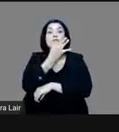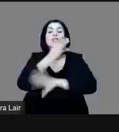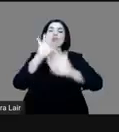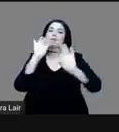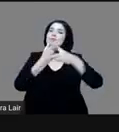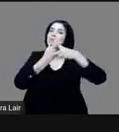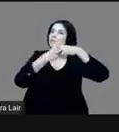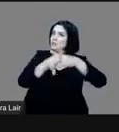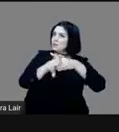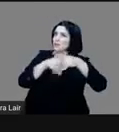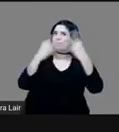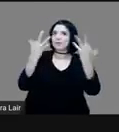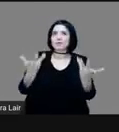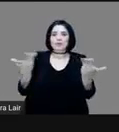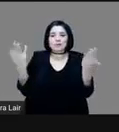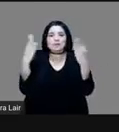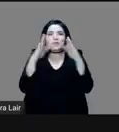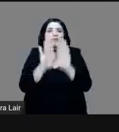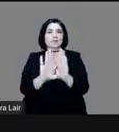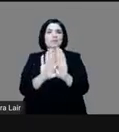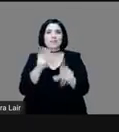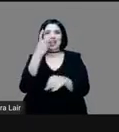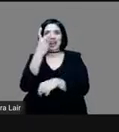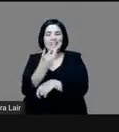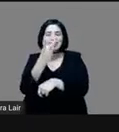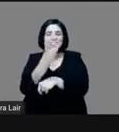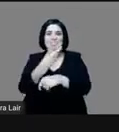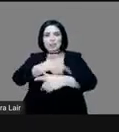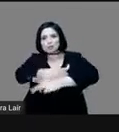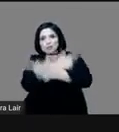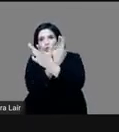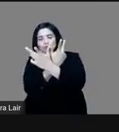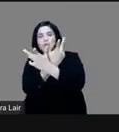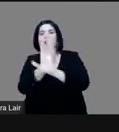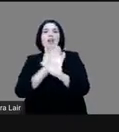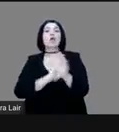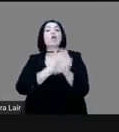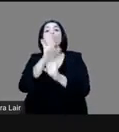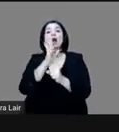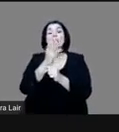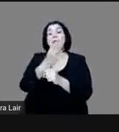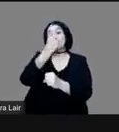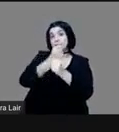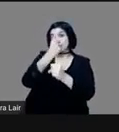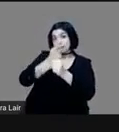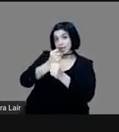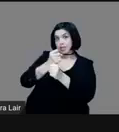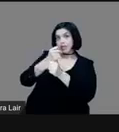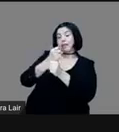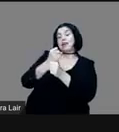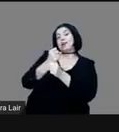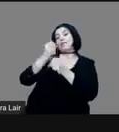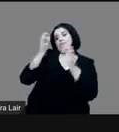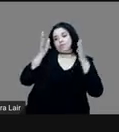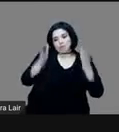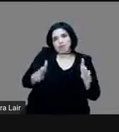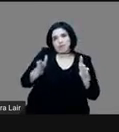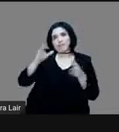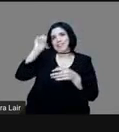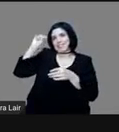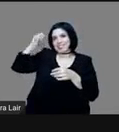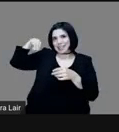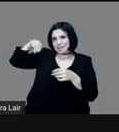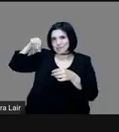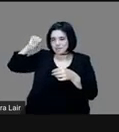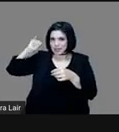comenzando el cierre de estas transmisiones que corresponden a nuestra primera parte del seminario. Estamos muy, muy contentos, muy